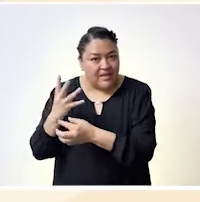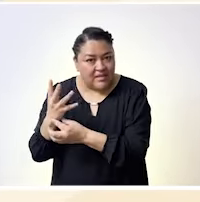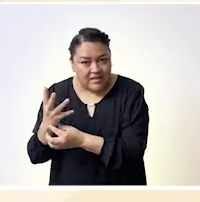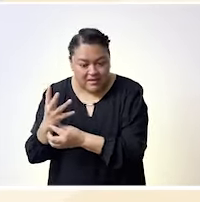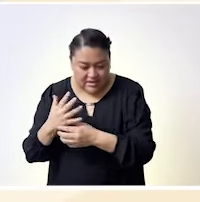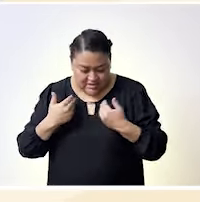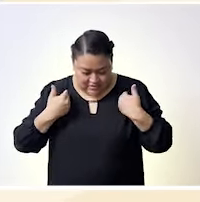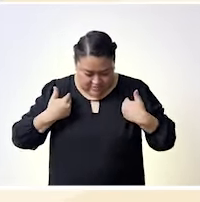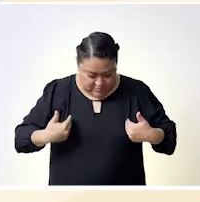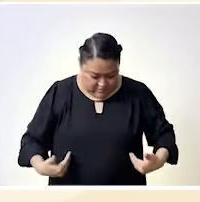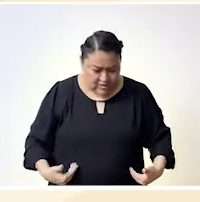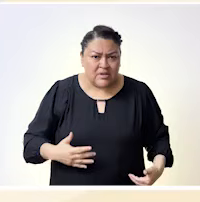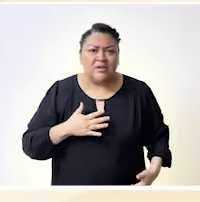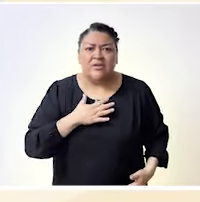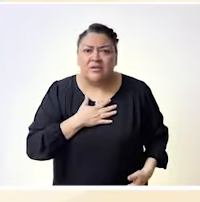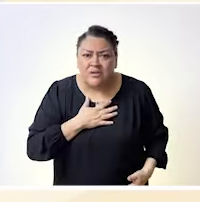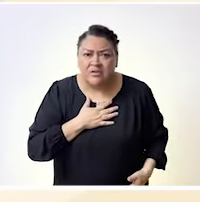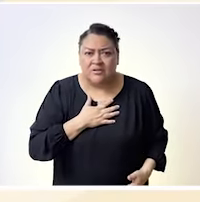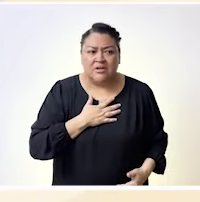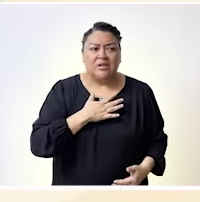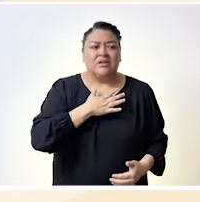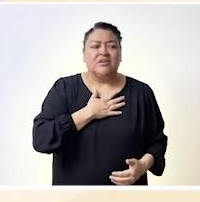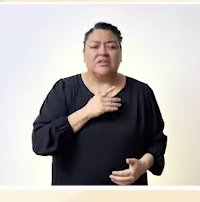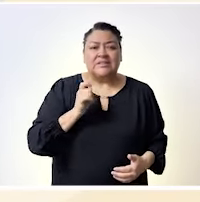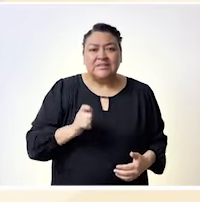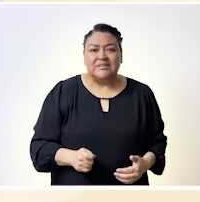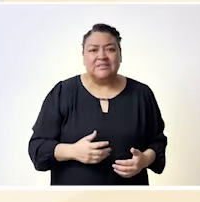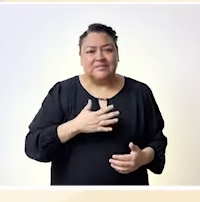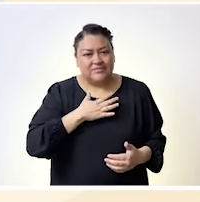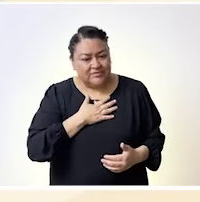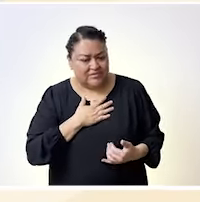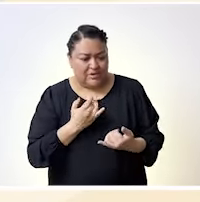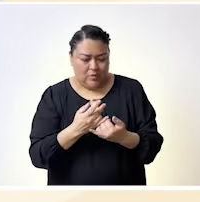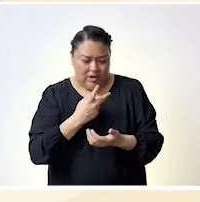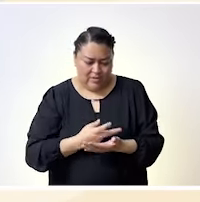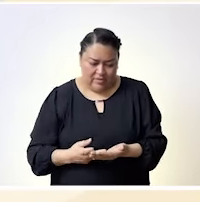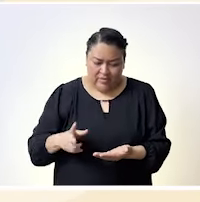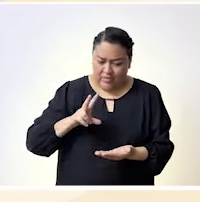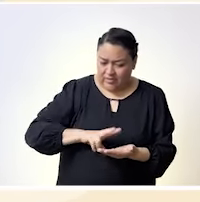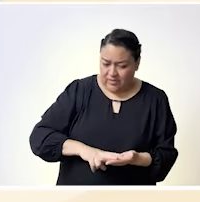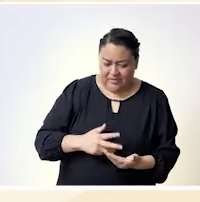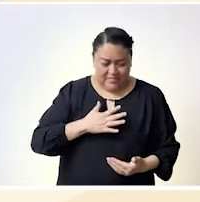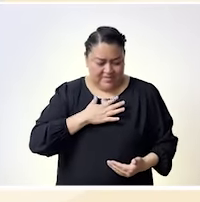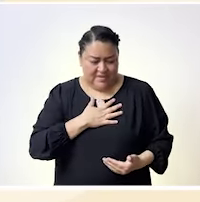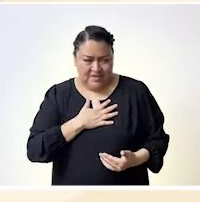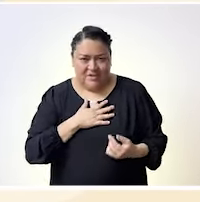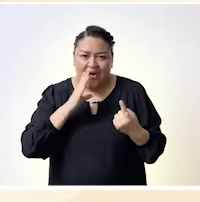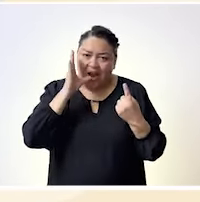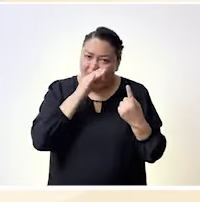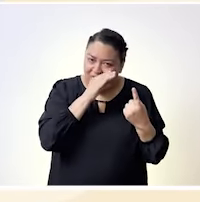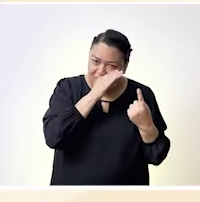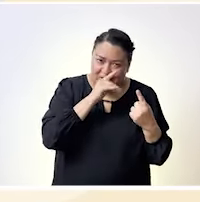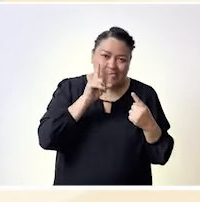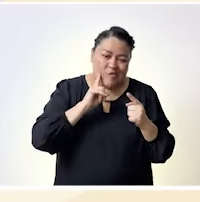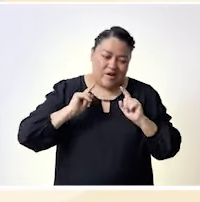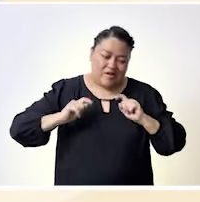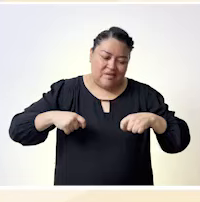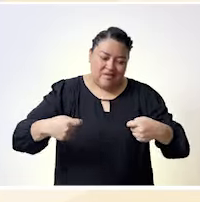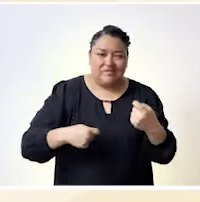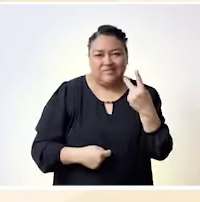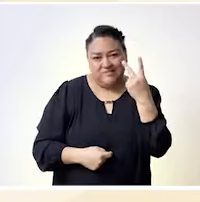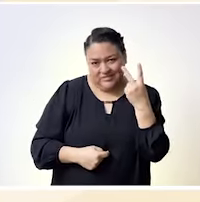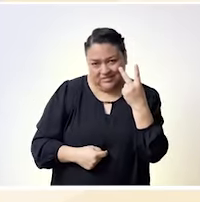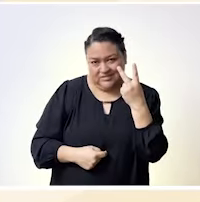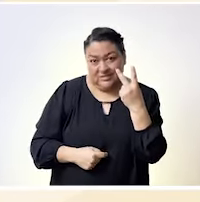de lo europeo con lo indígena, que incluso allí está tan complicado que de inicio homogenizan, ¿no?, el tema de lo